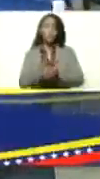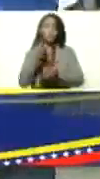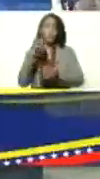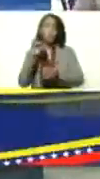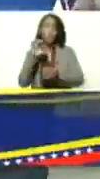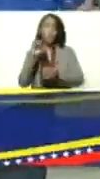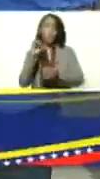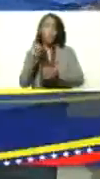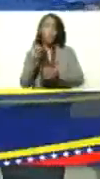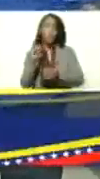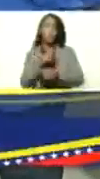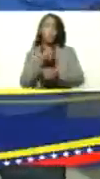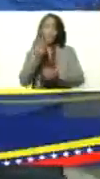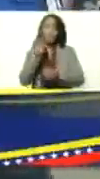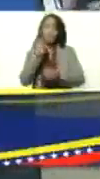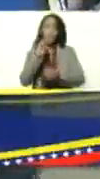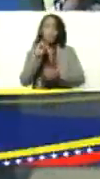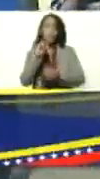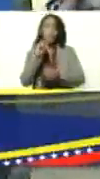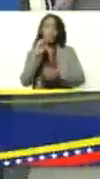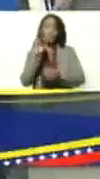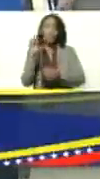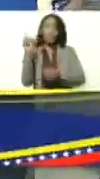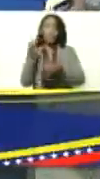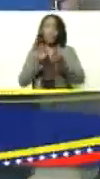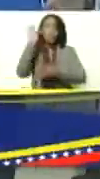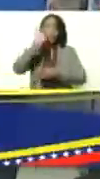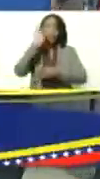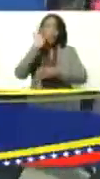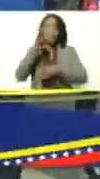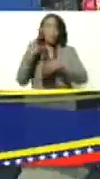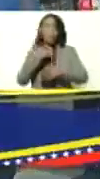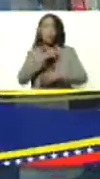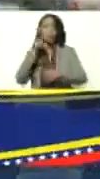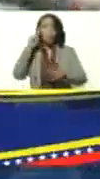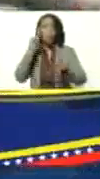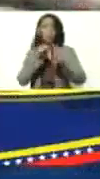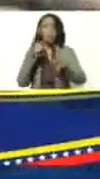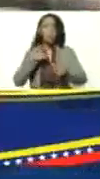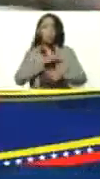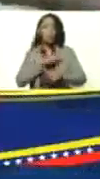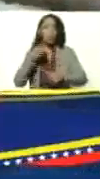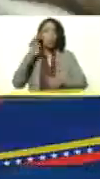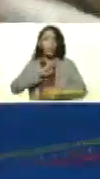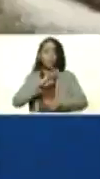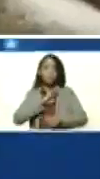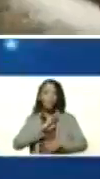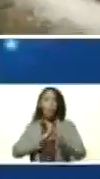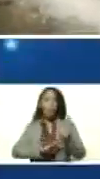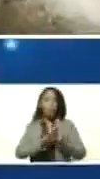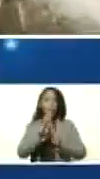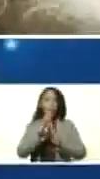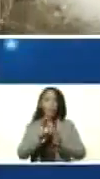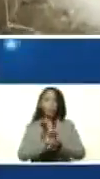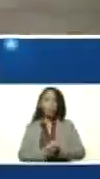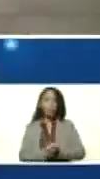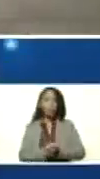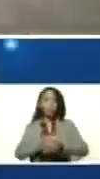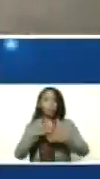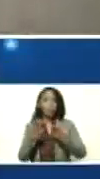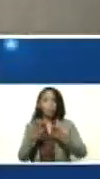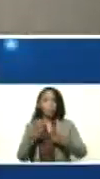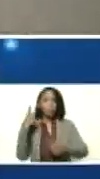es el promedio, digamos, meta que tenemos. Es el promedio que